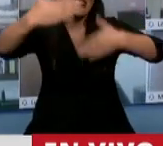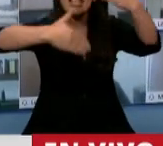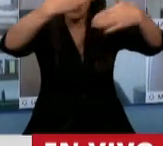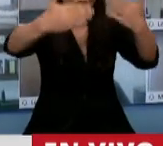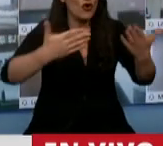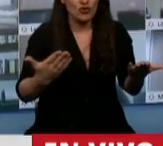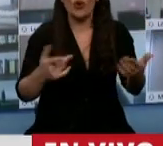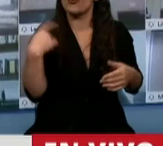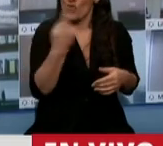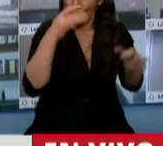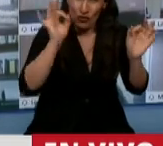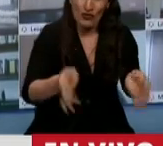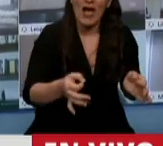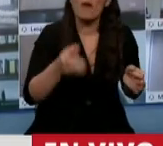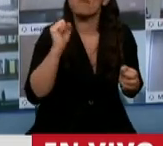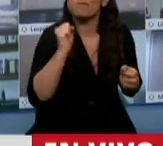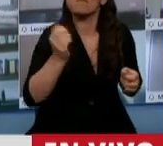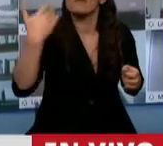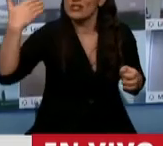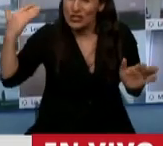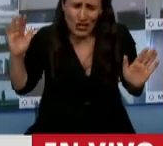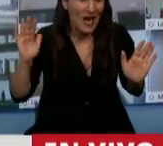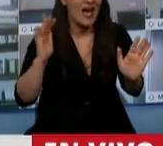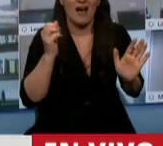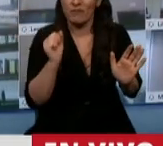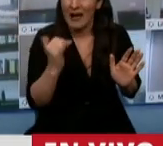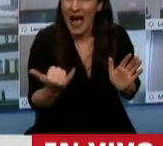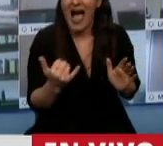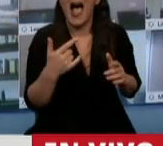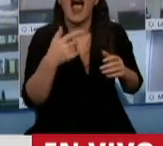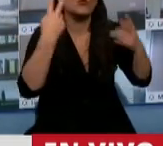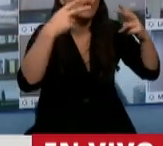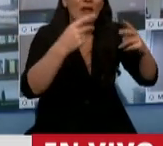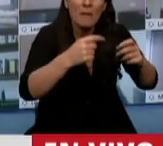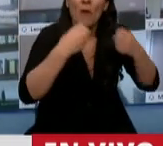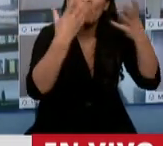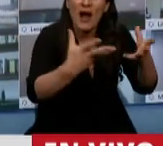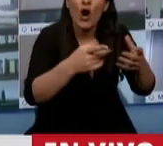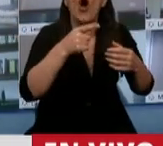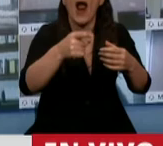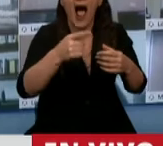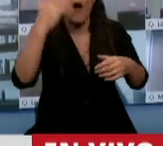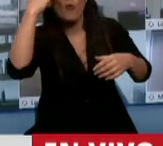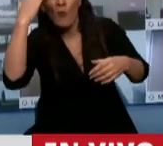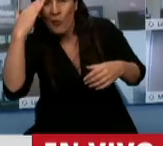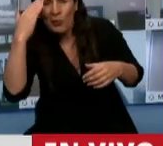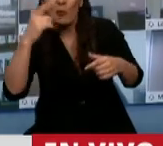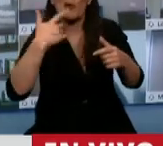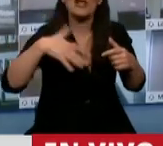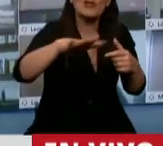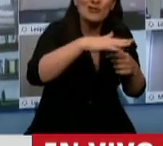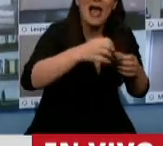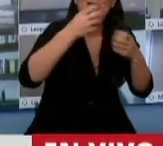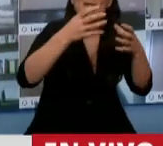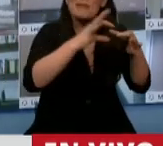conocemos y tenemos ejemplos en las dimensiones social, económica, cultural. Lo cultural es lo que va tan de la mano